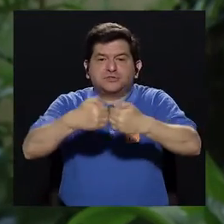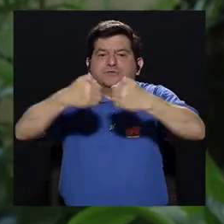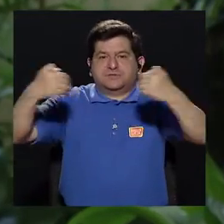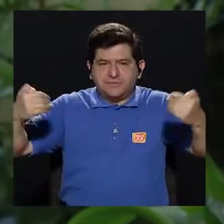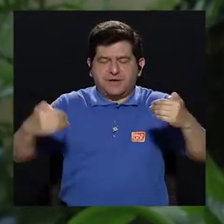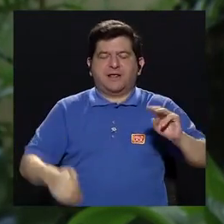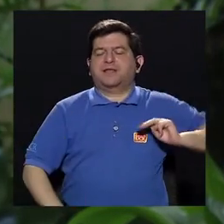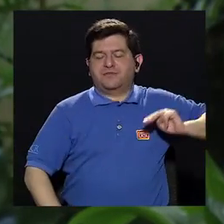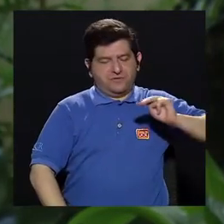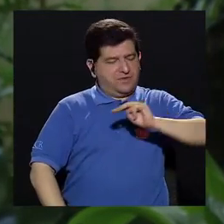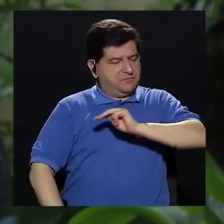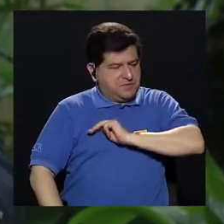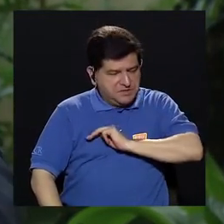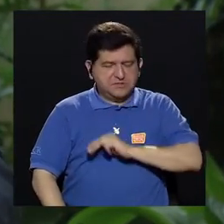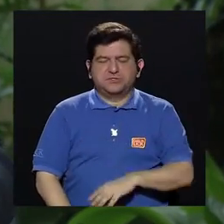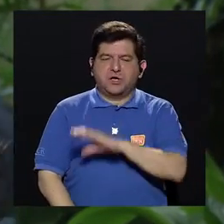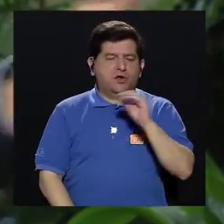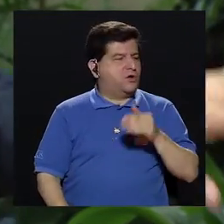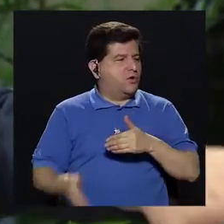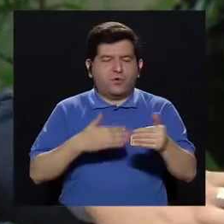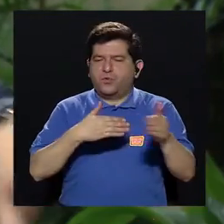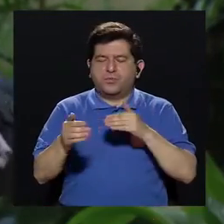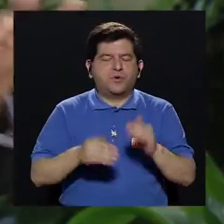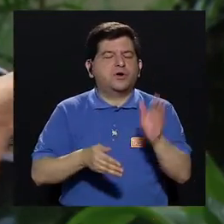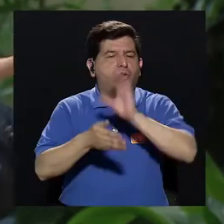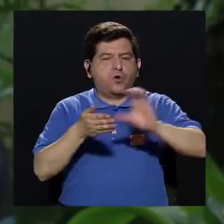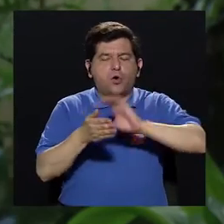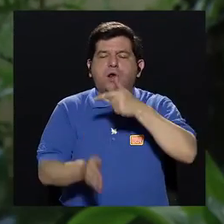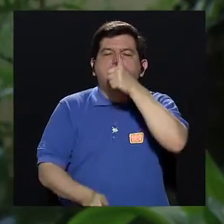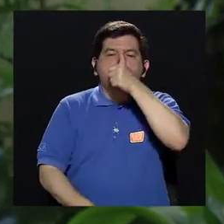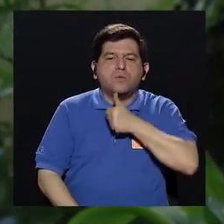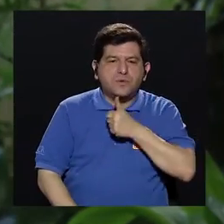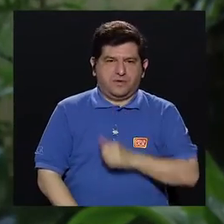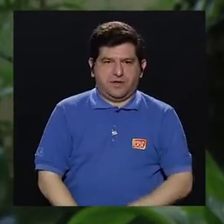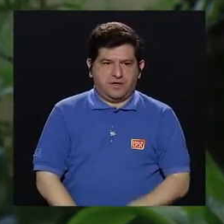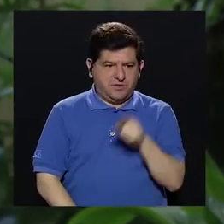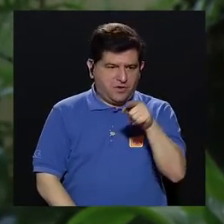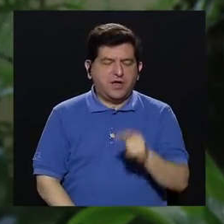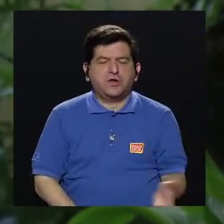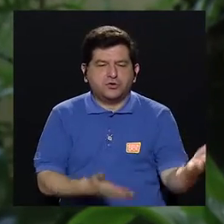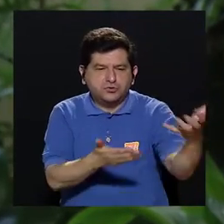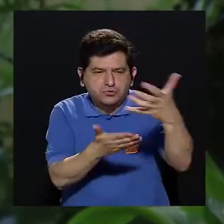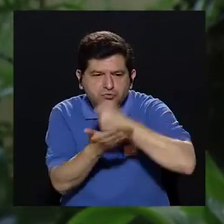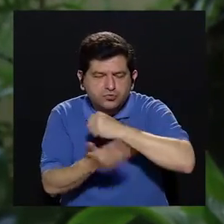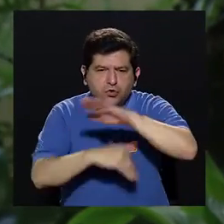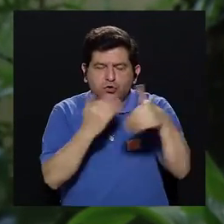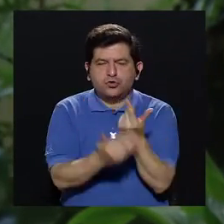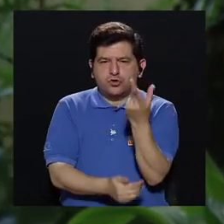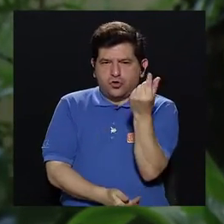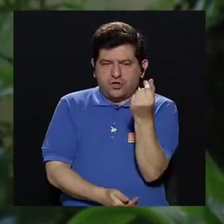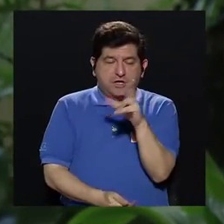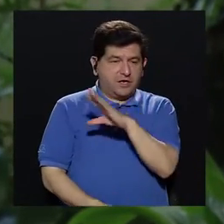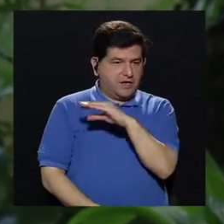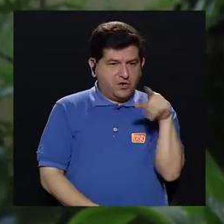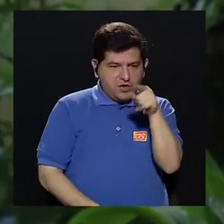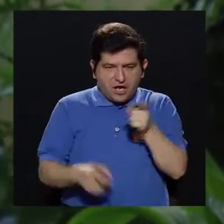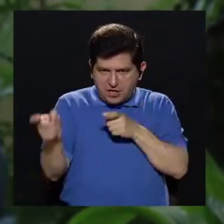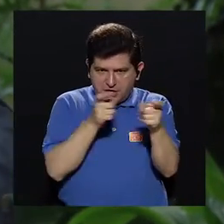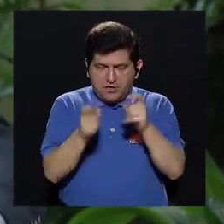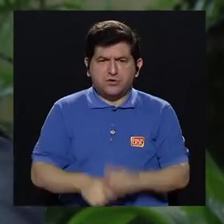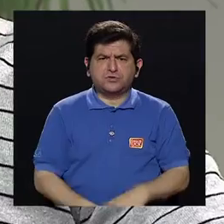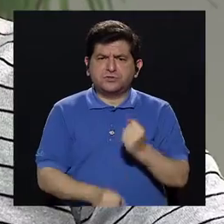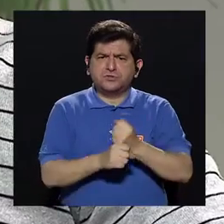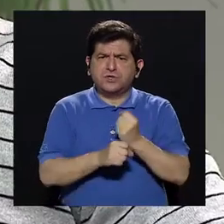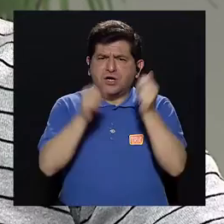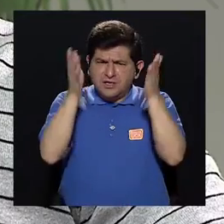está separada del ministerio y de cualquier colegio privado y todo eso, sino que ahí se recoge todo el dinero y se administra. ¿Y